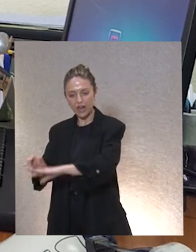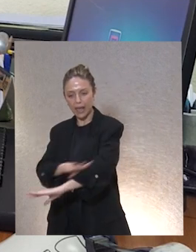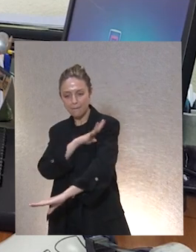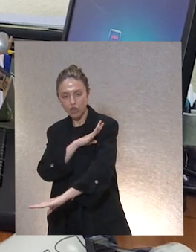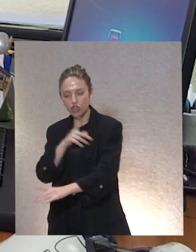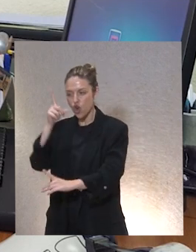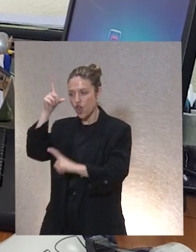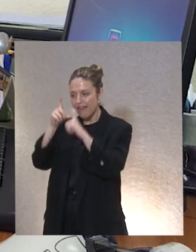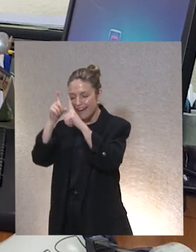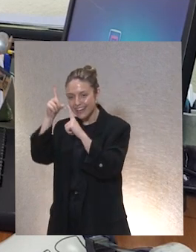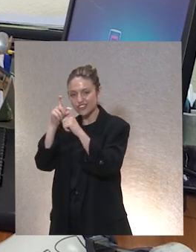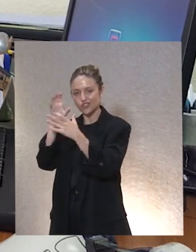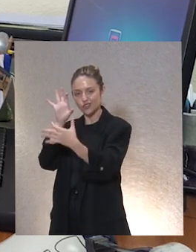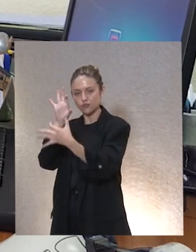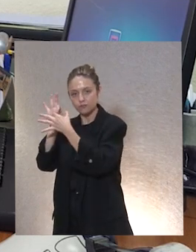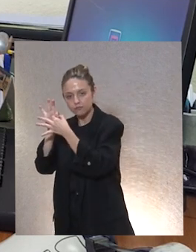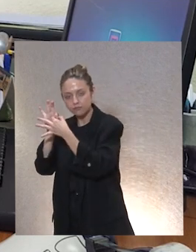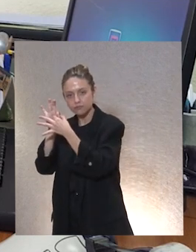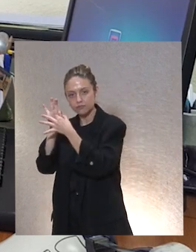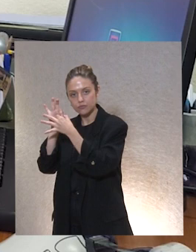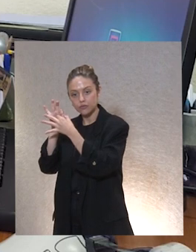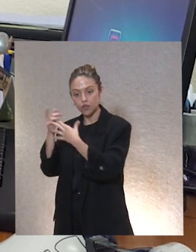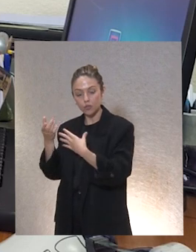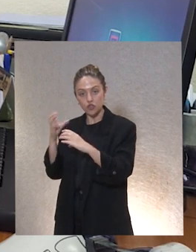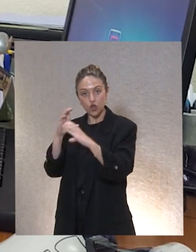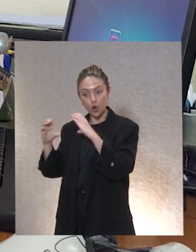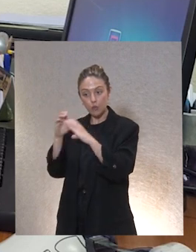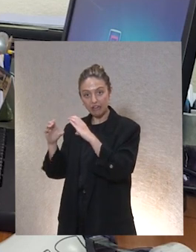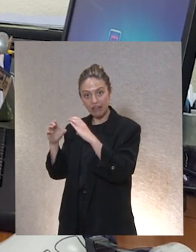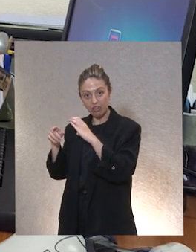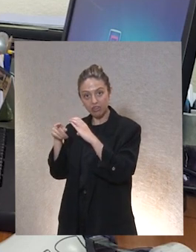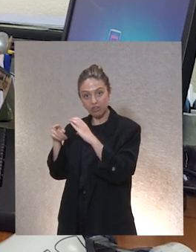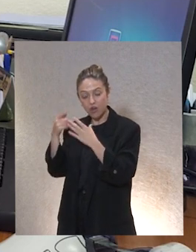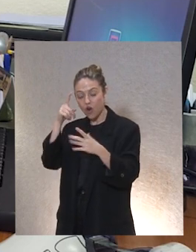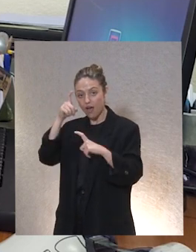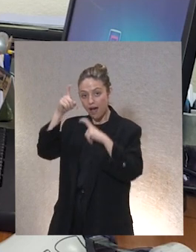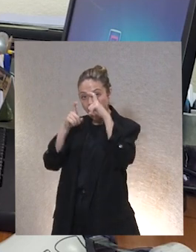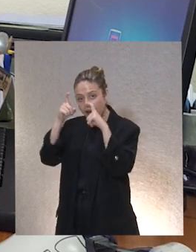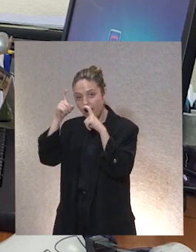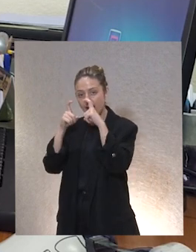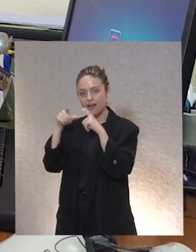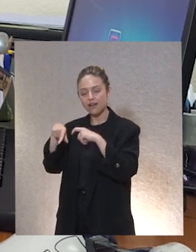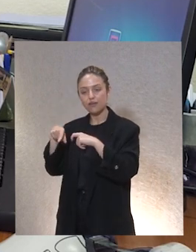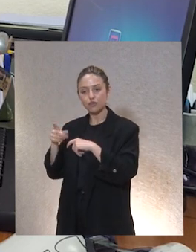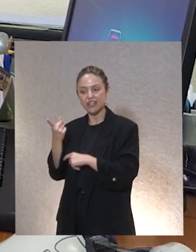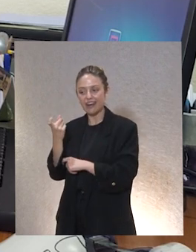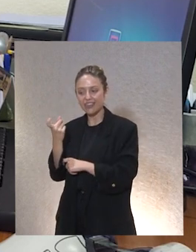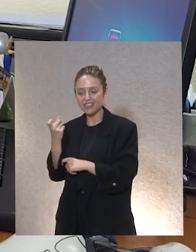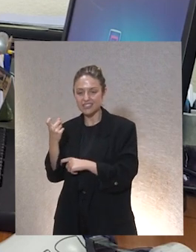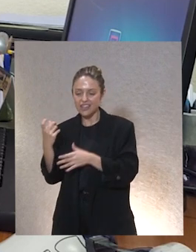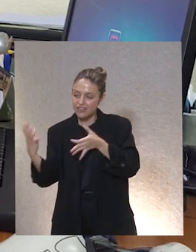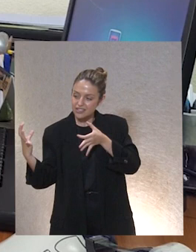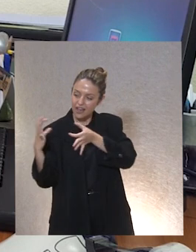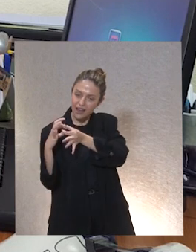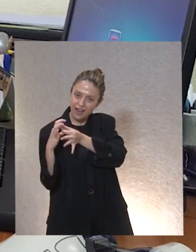desde los gestos y con este tipo de comunicación es posible que una persona con las necesidades y las